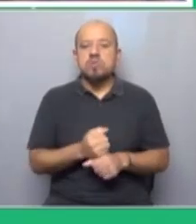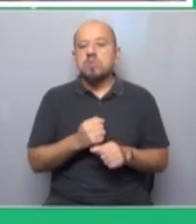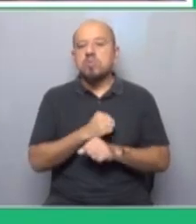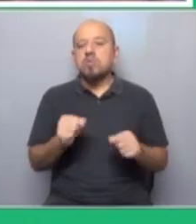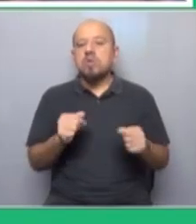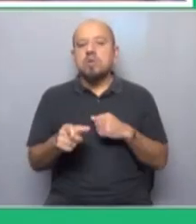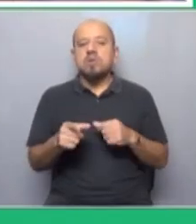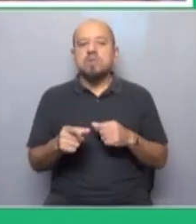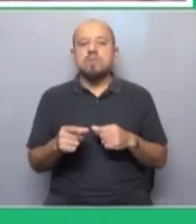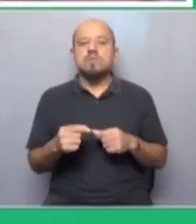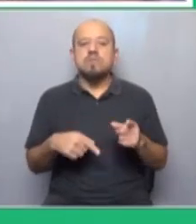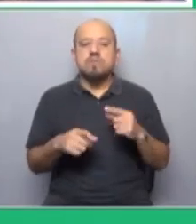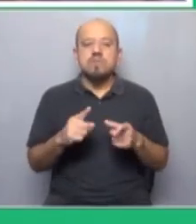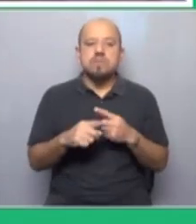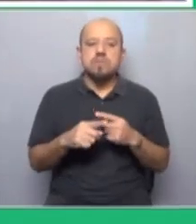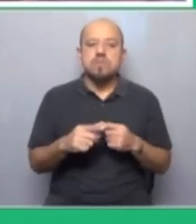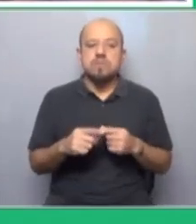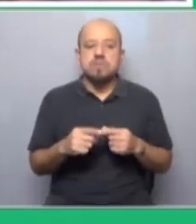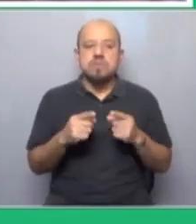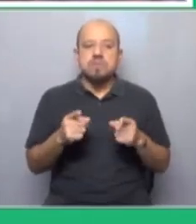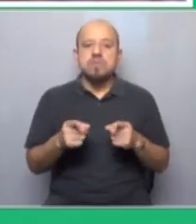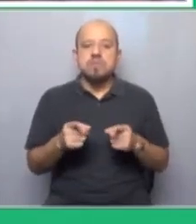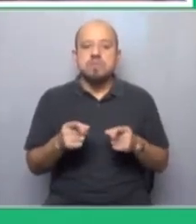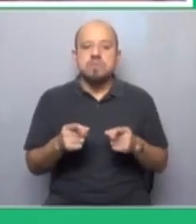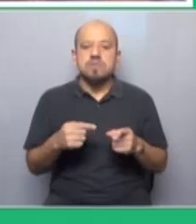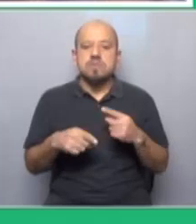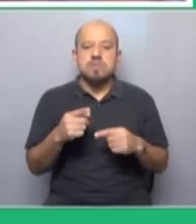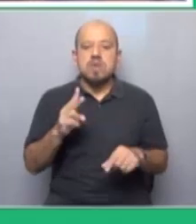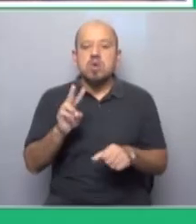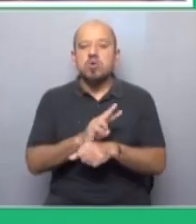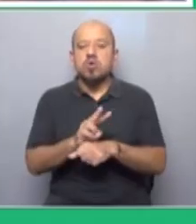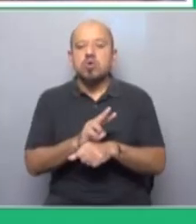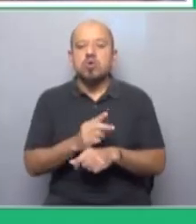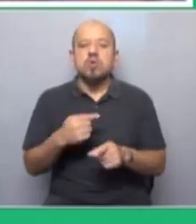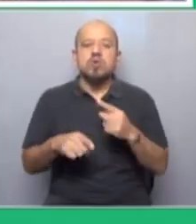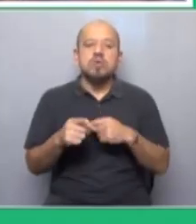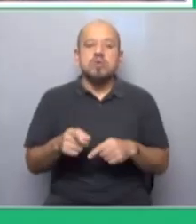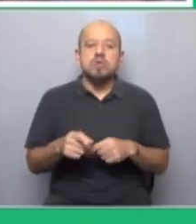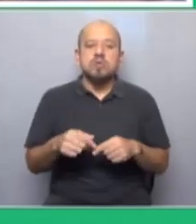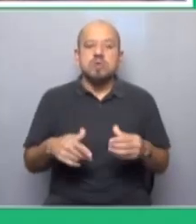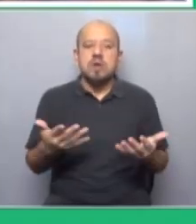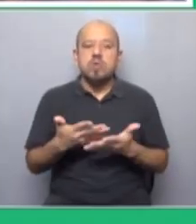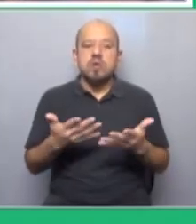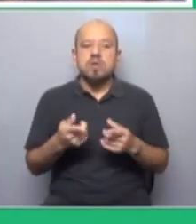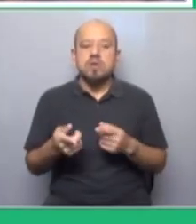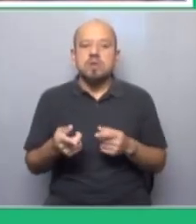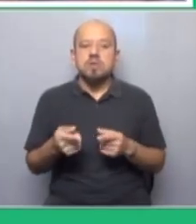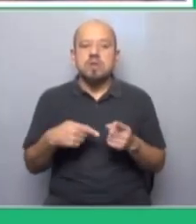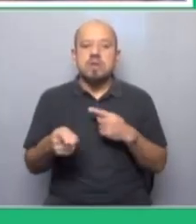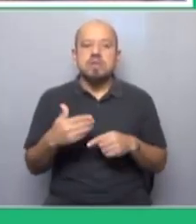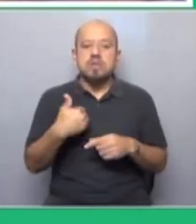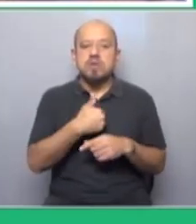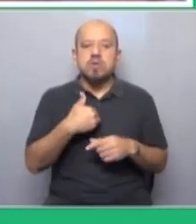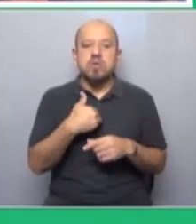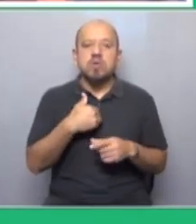ser súper explotado y súper controlado. Y entonces, en la actualidad, ese papel